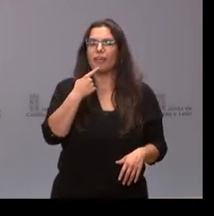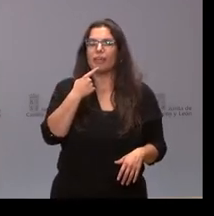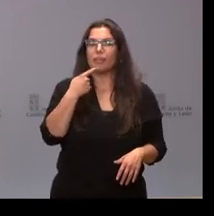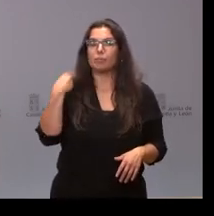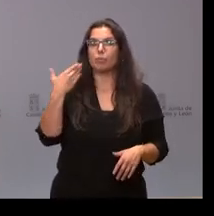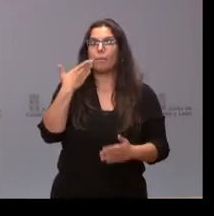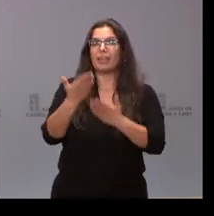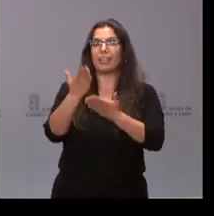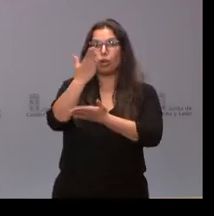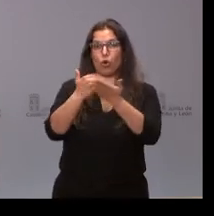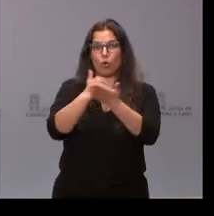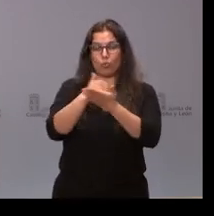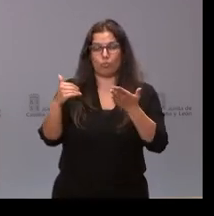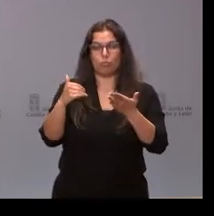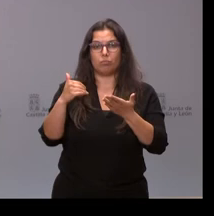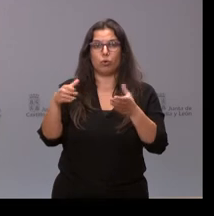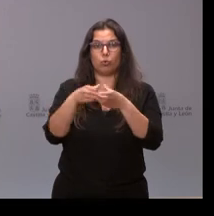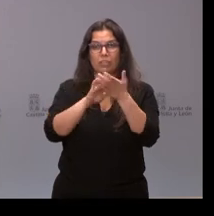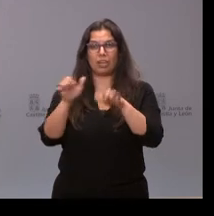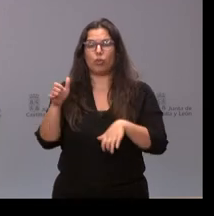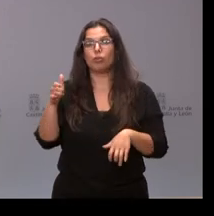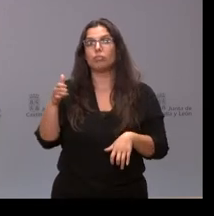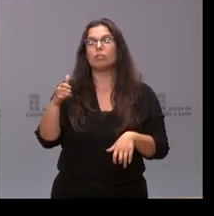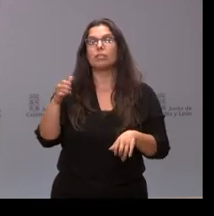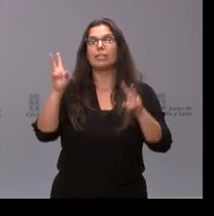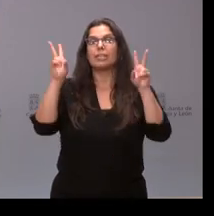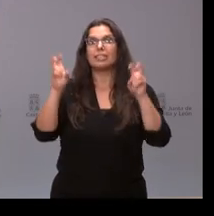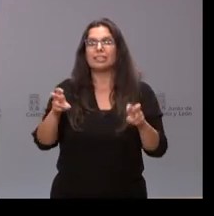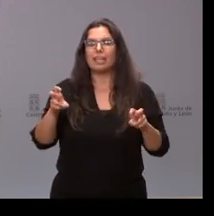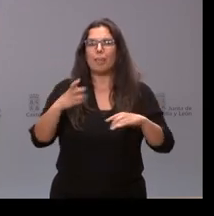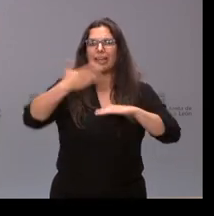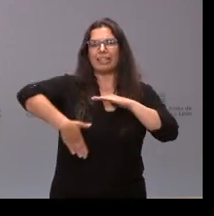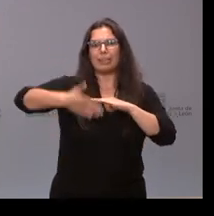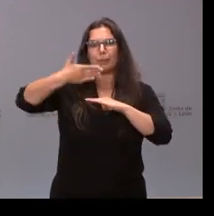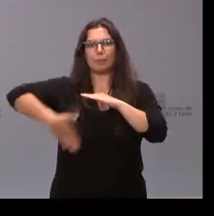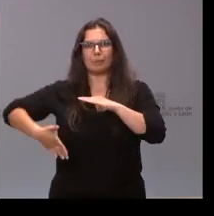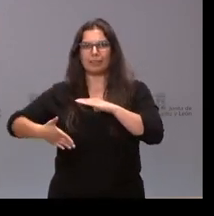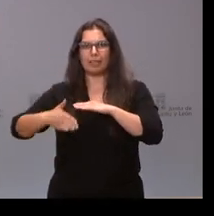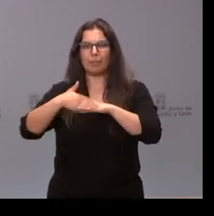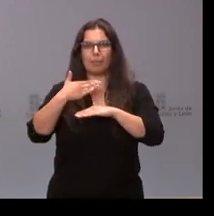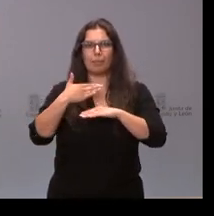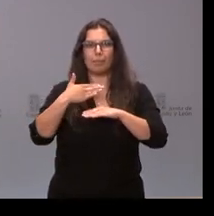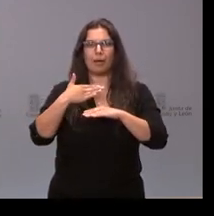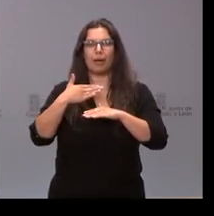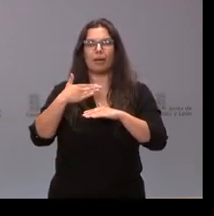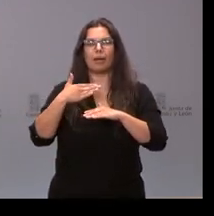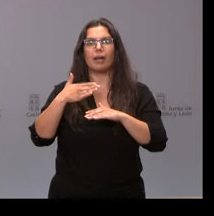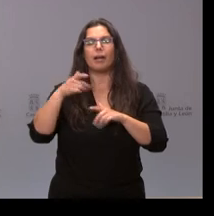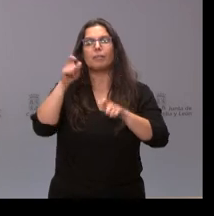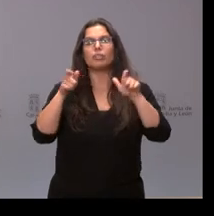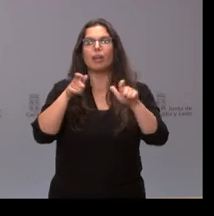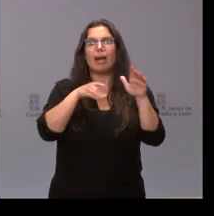Administración autonómica que ponga, vaya poniendo fin a las numerosas restricciones de acceso de los ciudadanos a los diferentes servicios